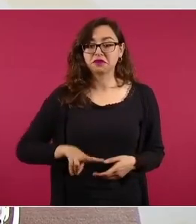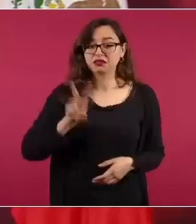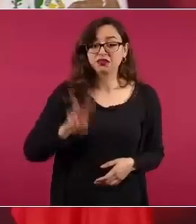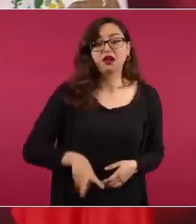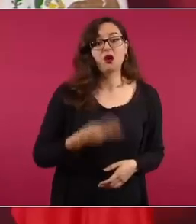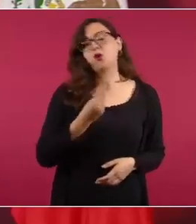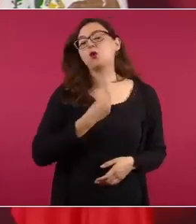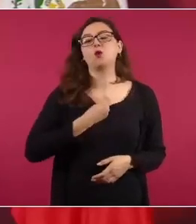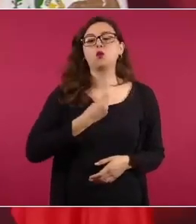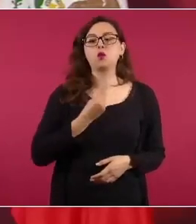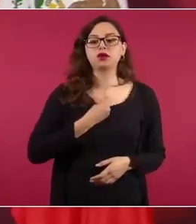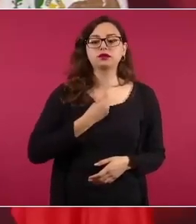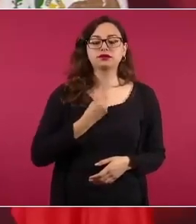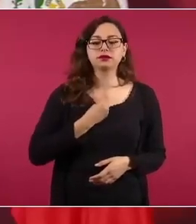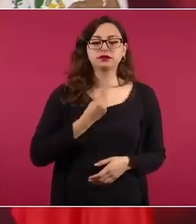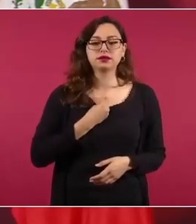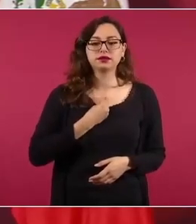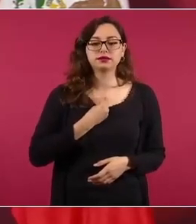en la vía